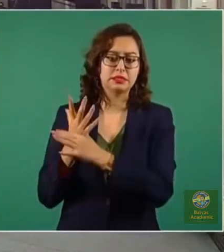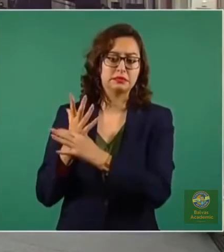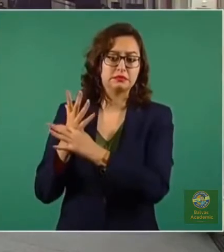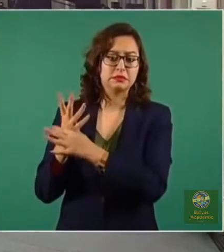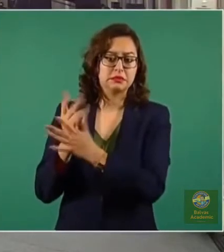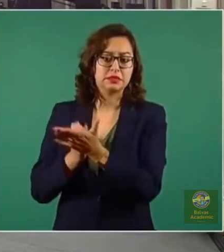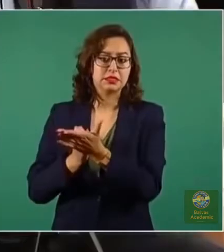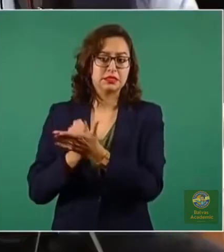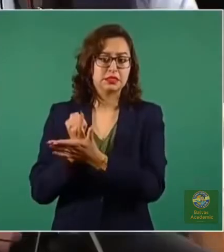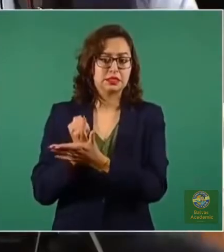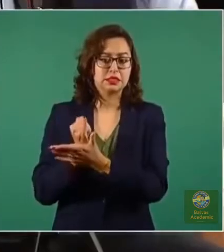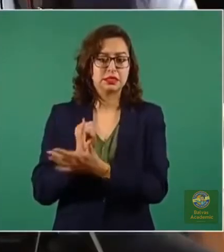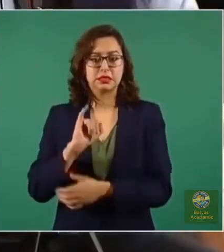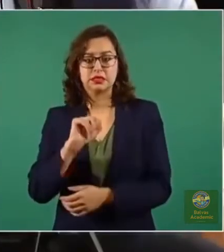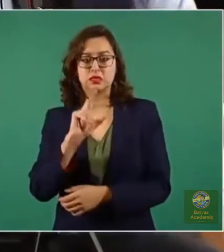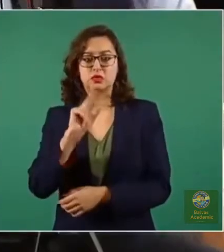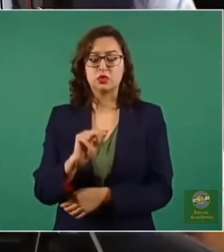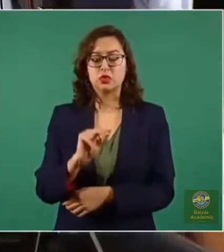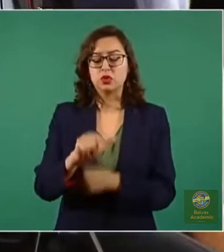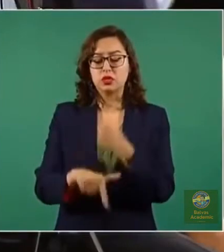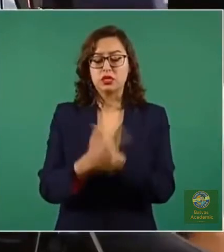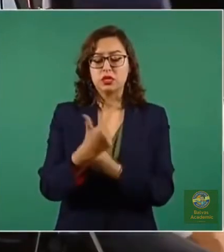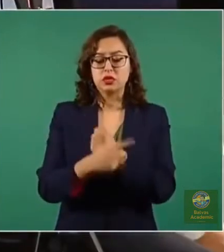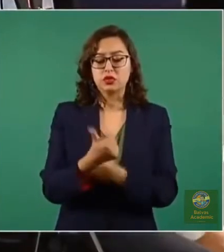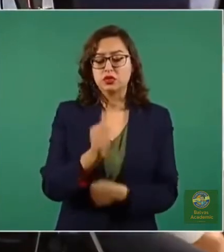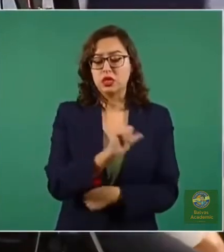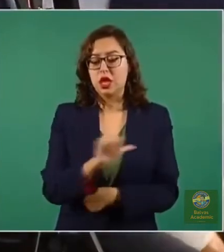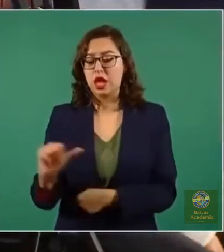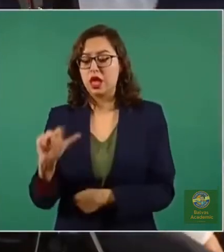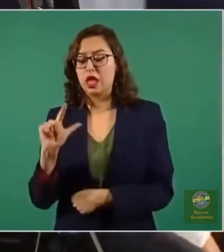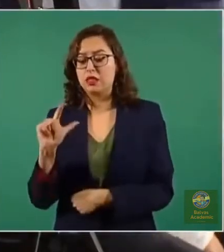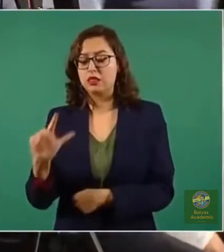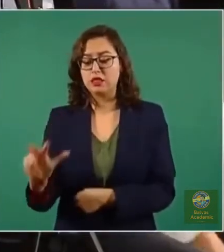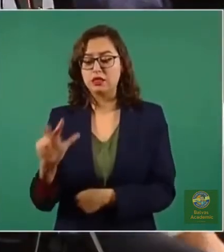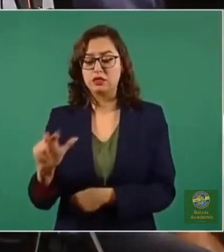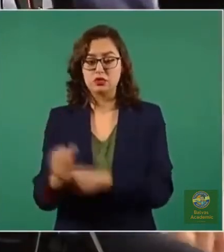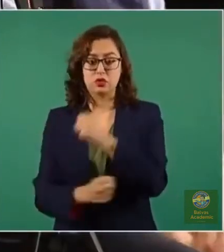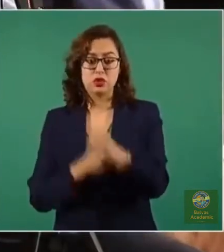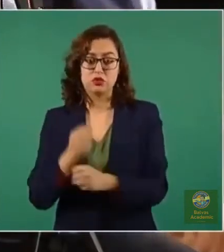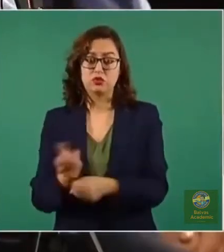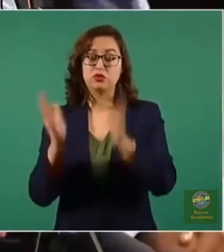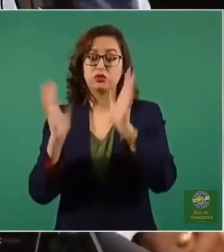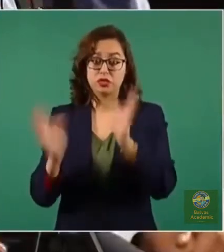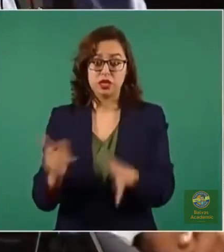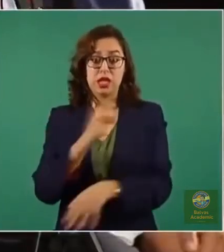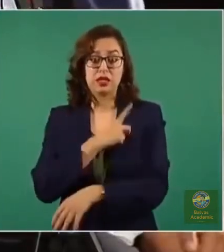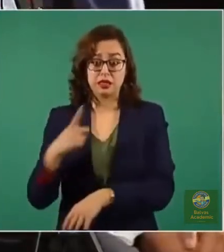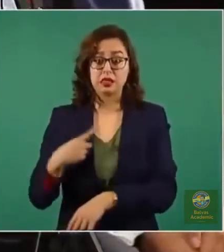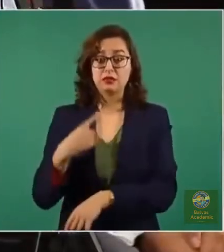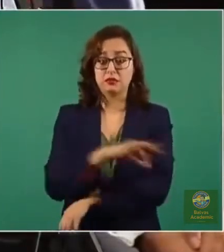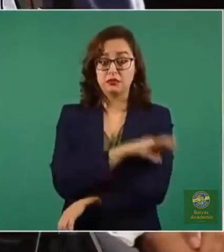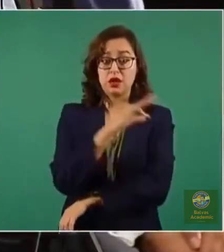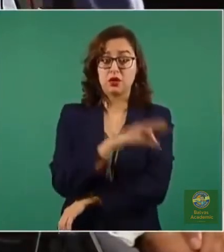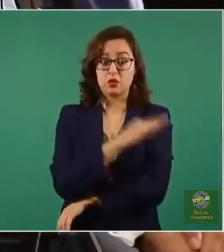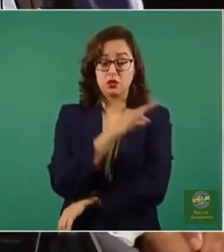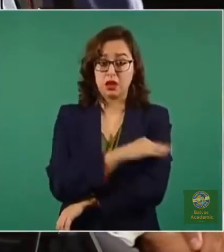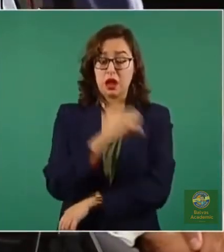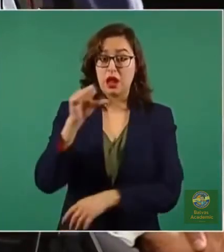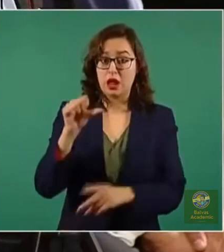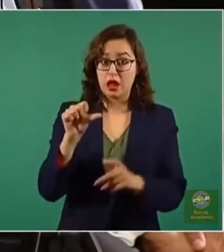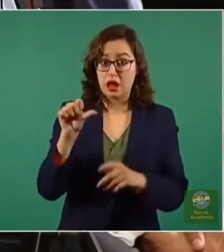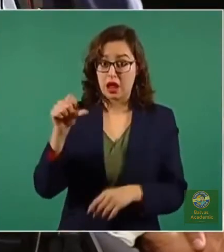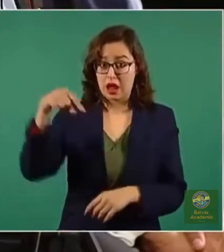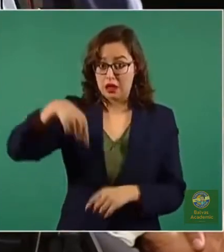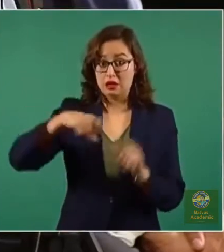decidir que los pequeños de 12 a 18 ya tendrían que vacunarse y ustedes reforzarían esta idea y entonces iniciaría la